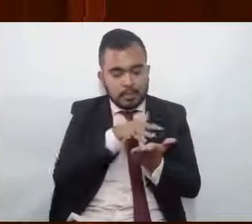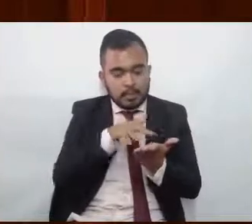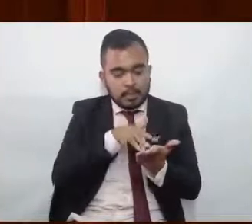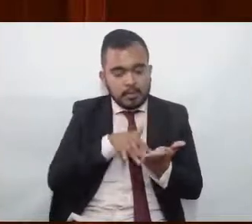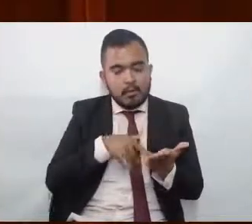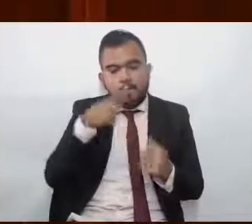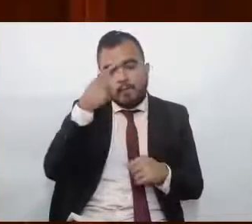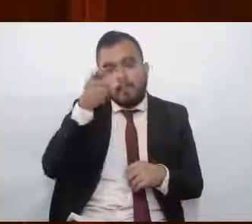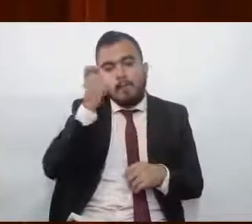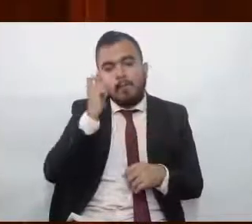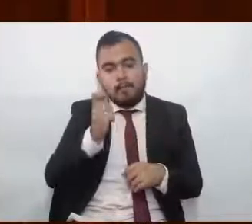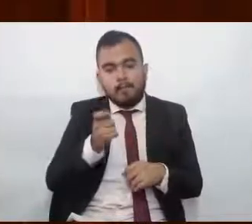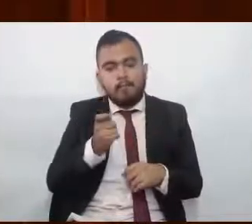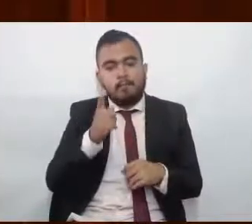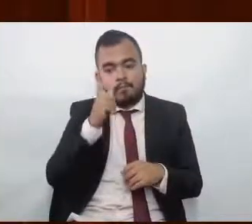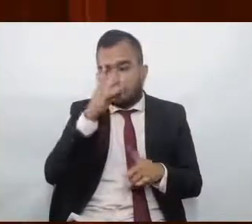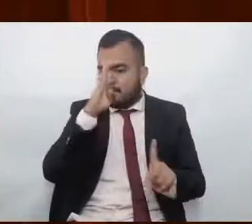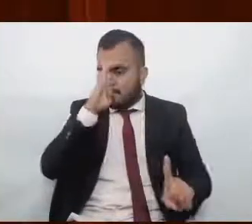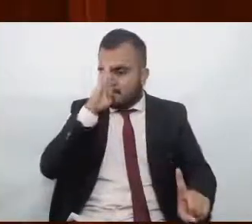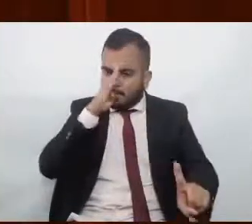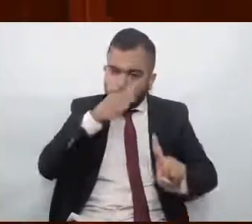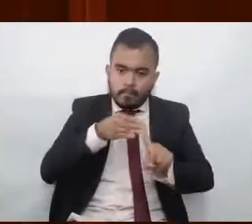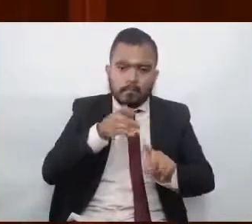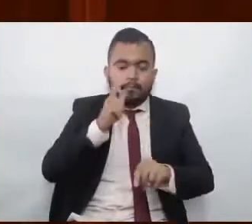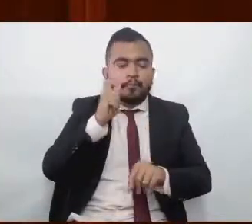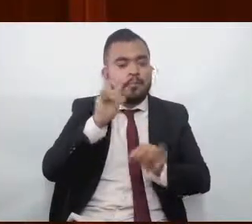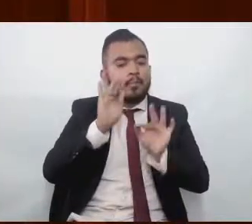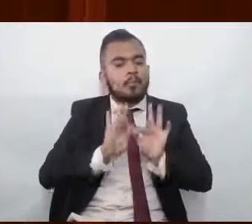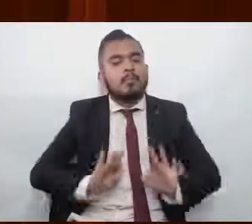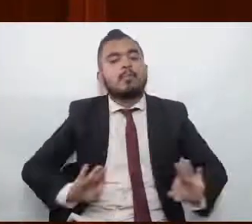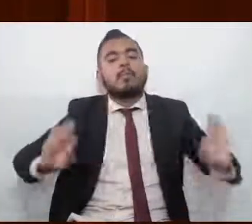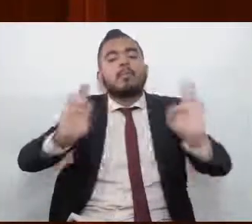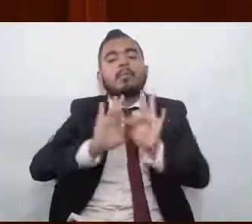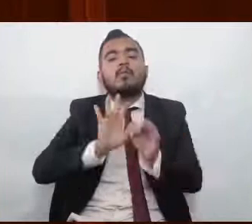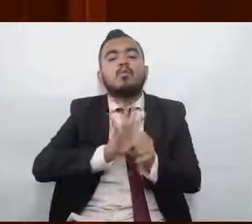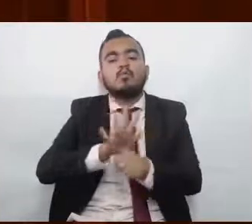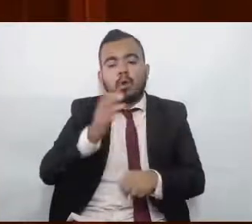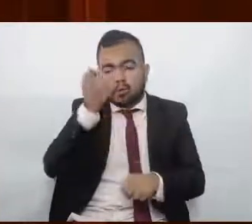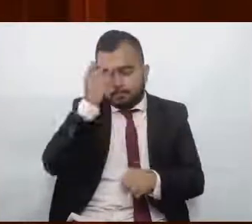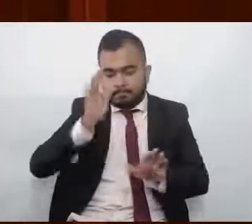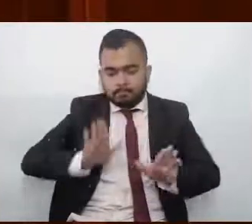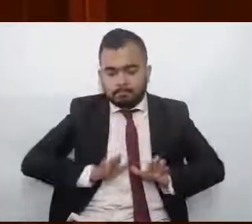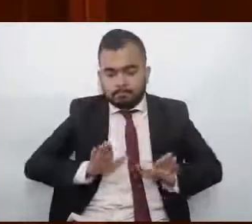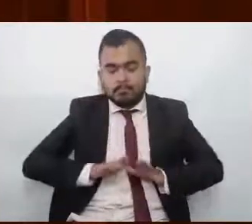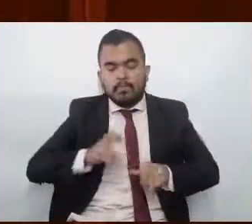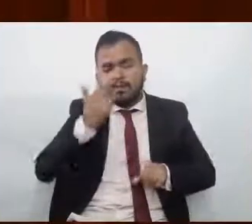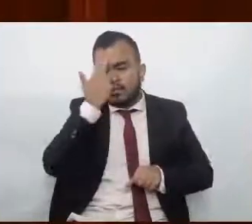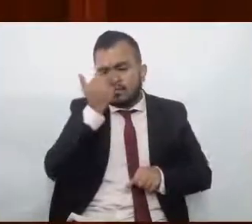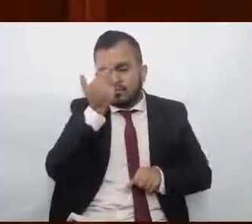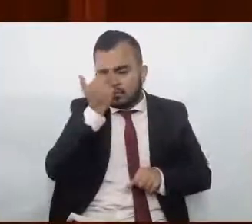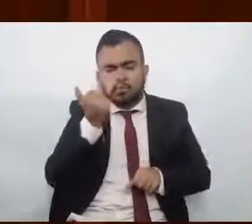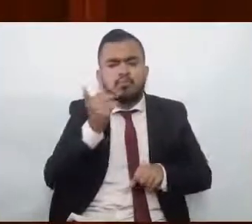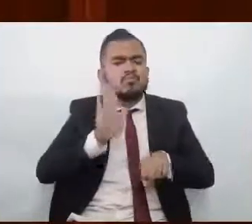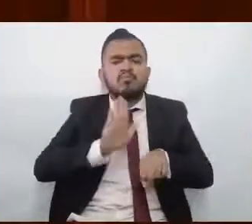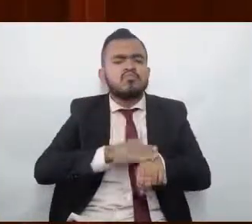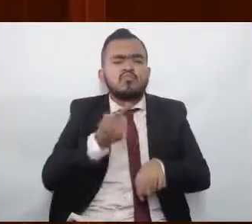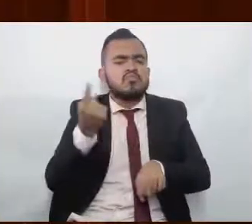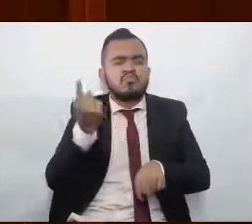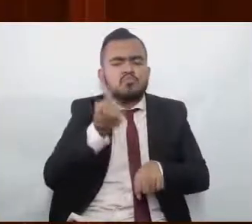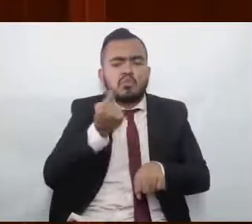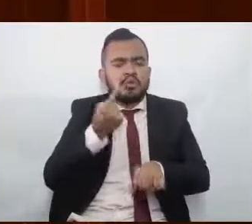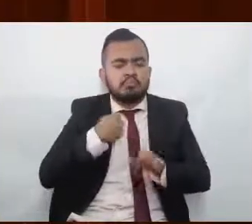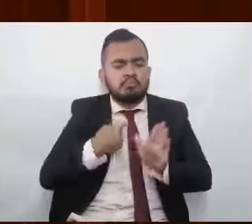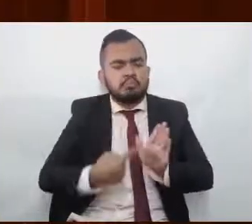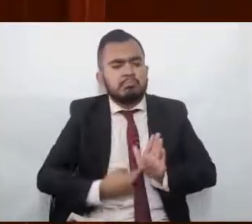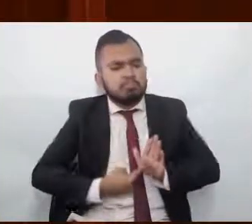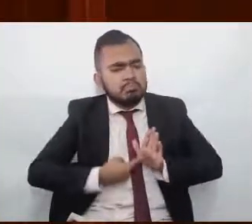centrarnos en la idea fundamental y en las razones y motivos de por qué presentamos esta iniciativa, que tiene